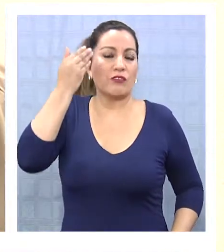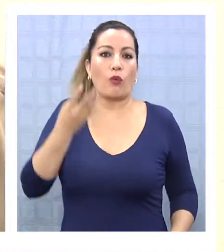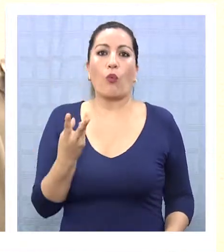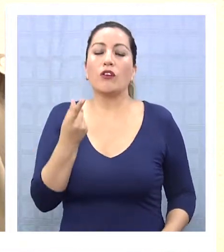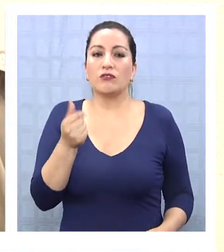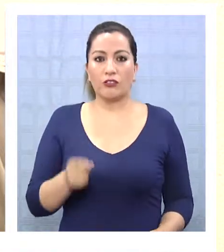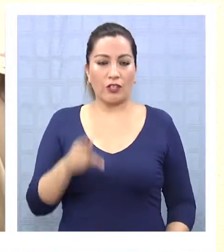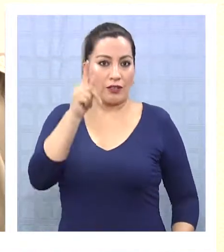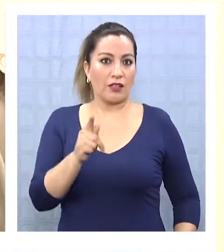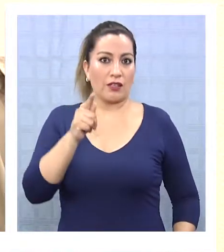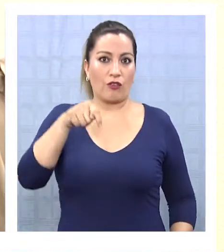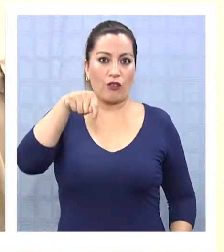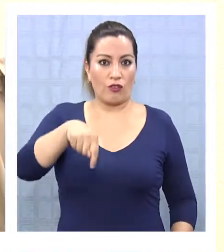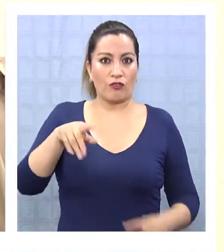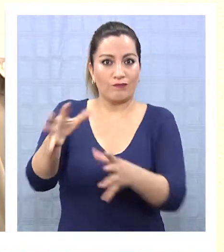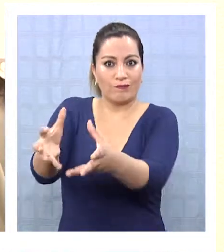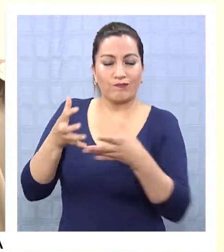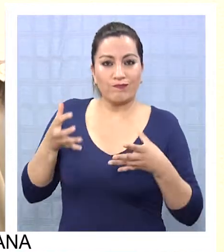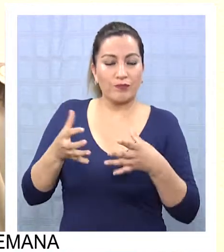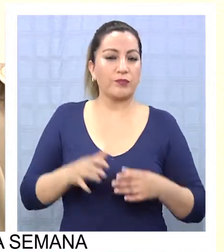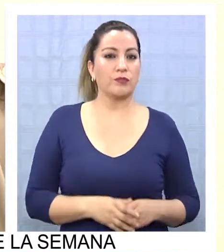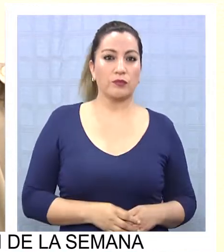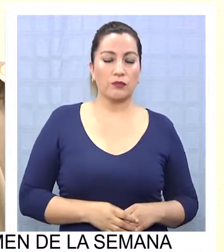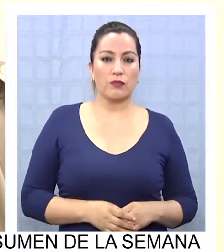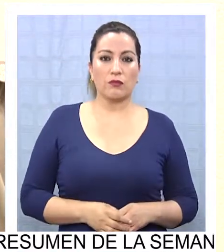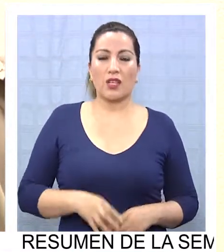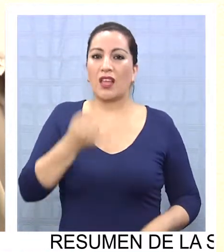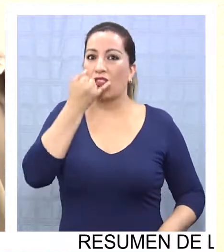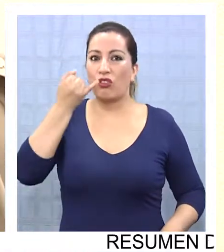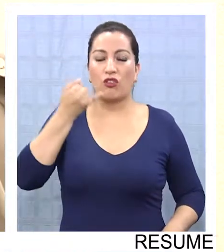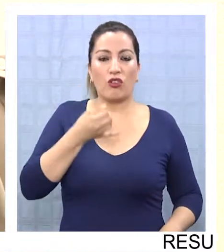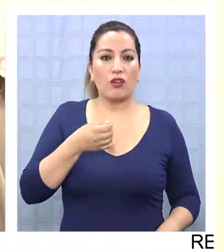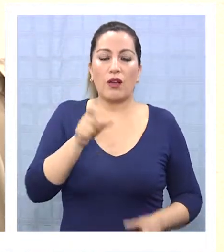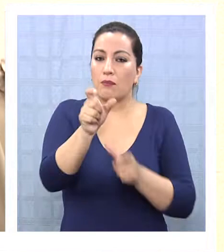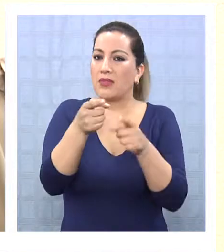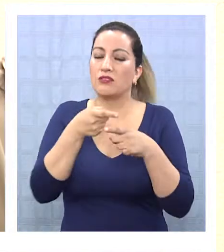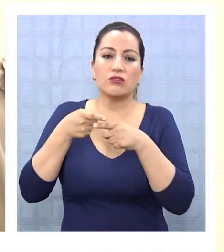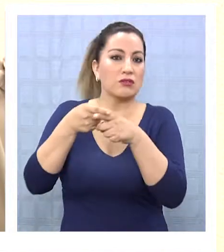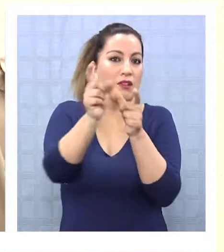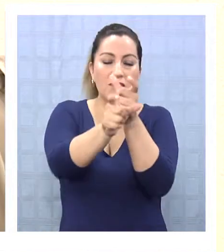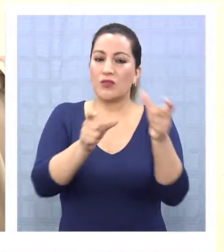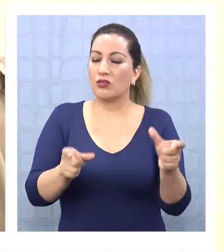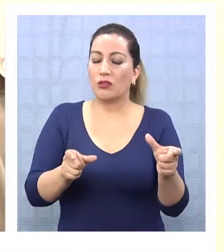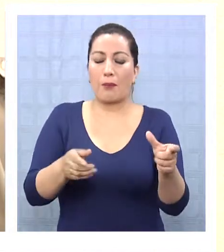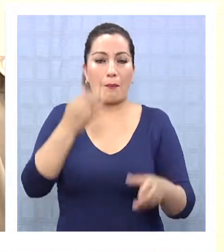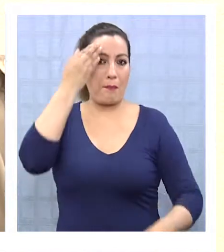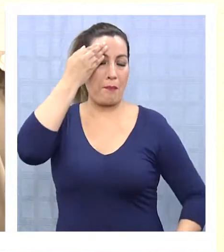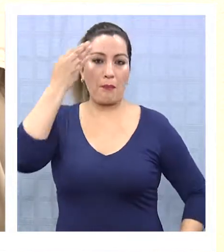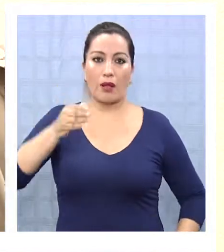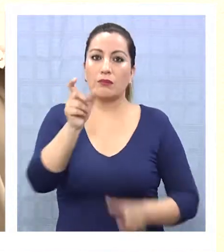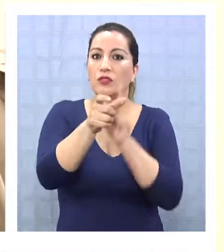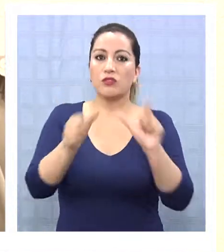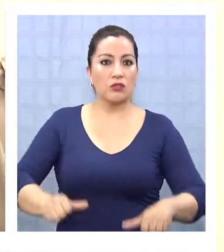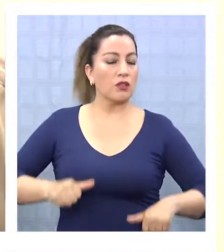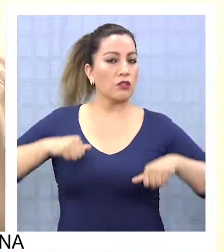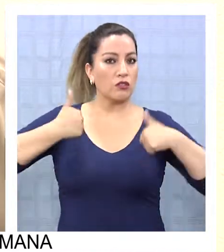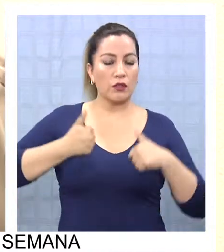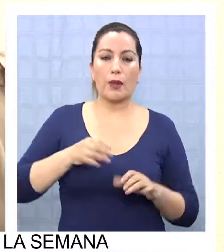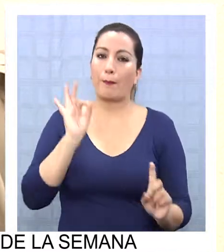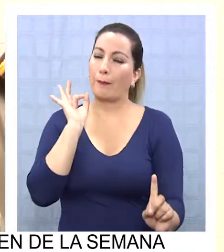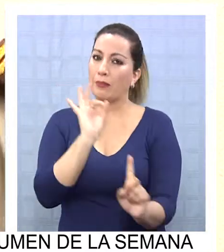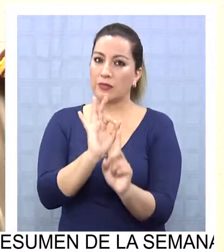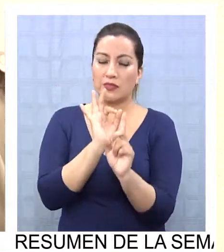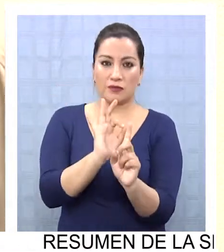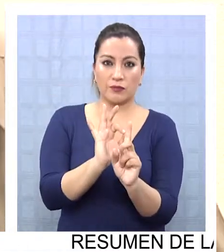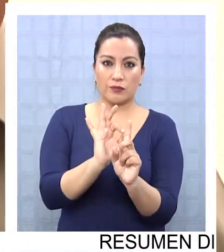como las que se decomisaron hoy día. Hemos sacado de circulación droga que hace mucho daño a la sociedad, tal como lo resaltáramos anteriormente a nuestra juventud y